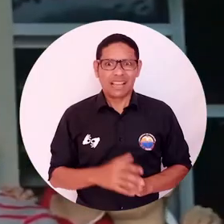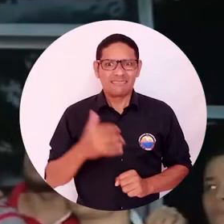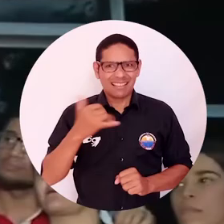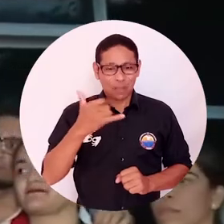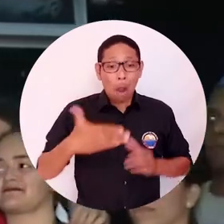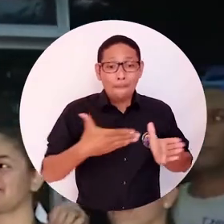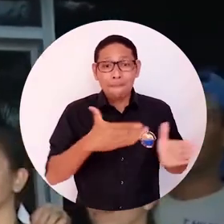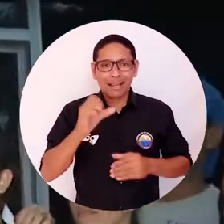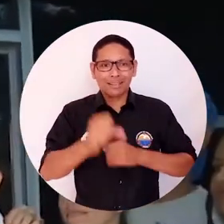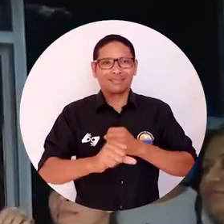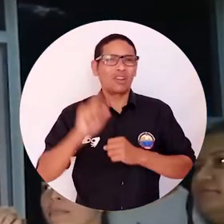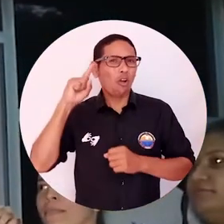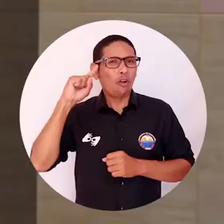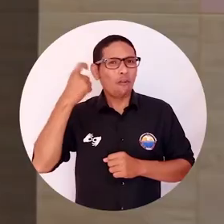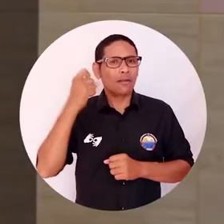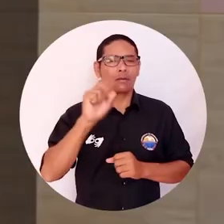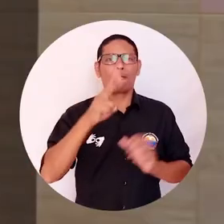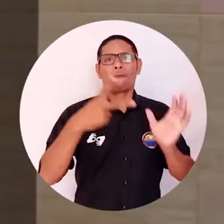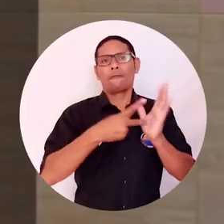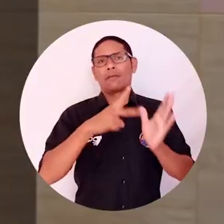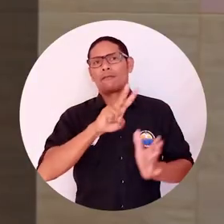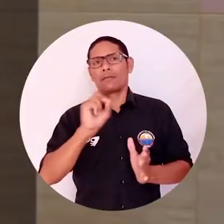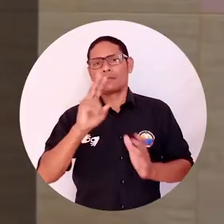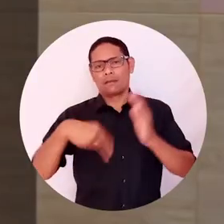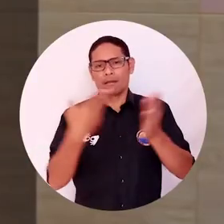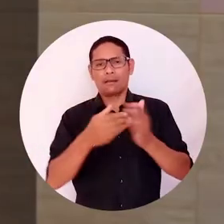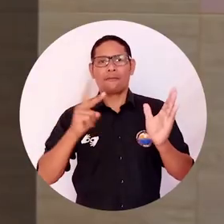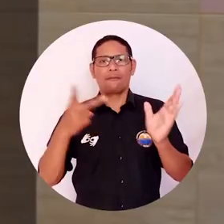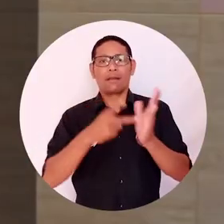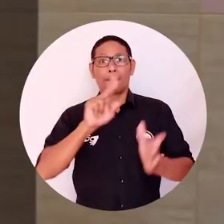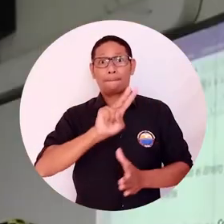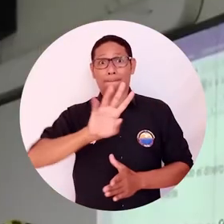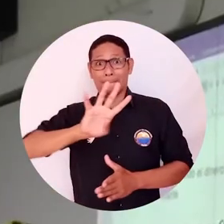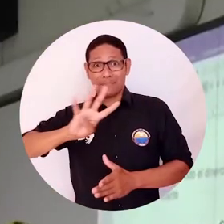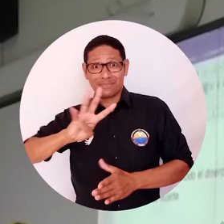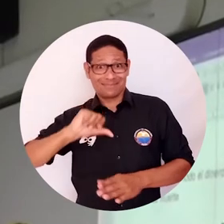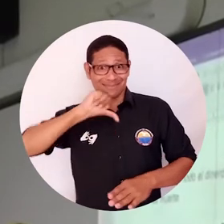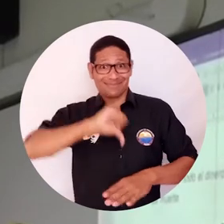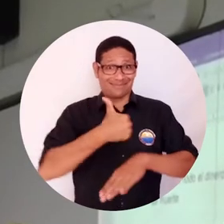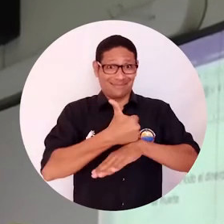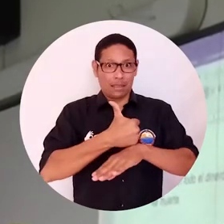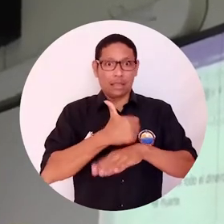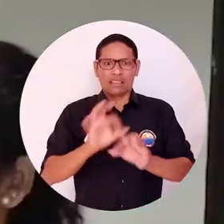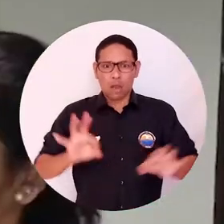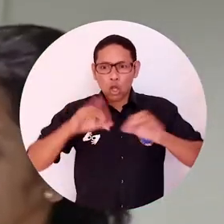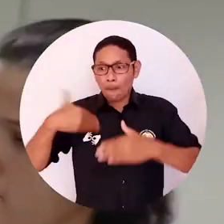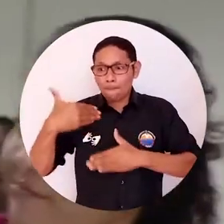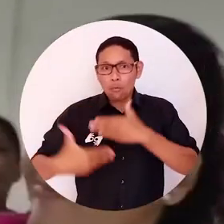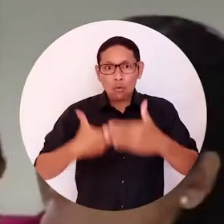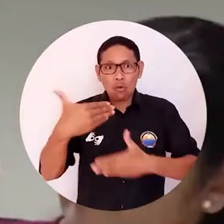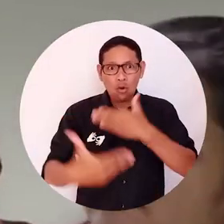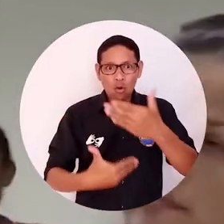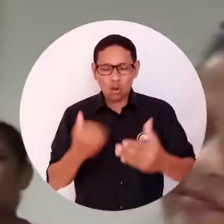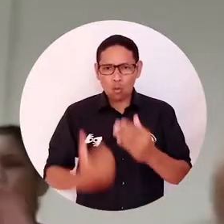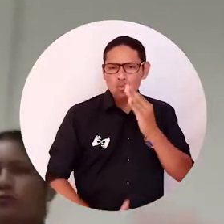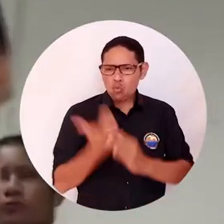materializan de acuerdo al Plan de Gobierno 2020-2024 liderado por el rector Pablo Vera Salazar en aras de garantizar y fortalecer los